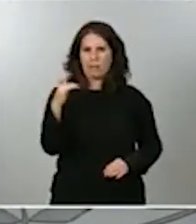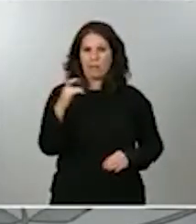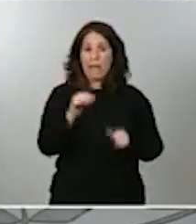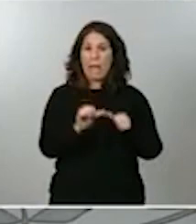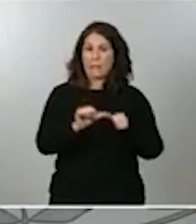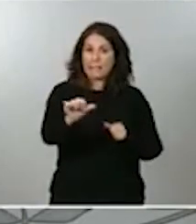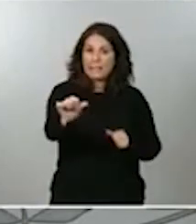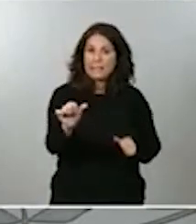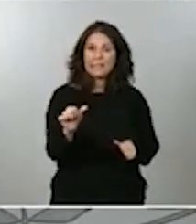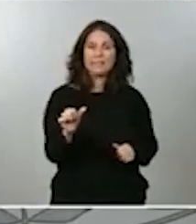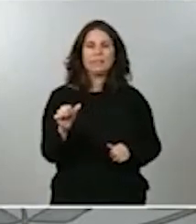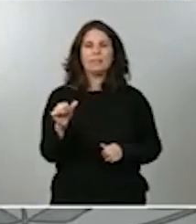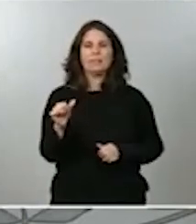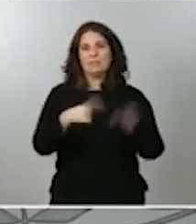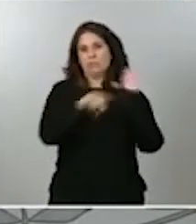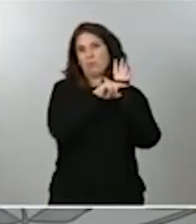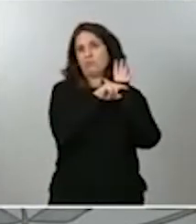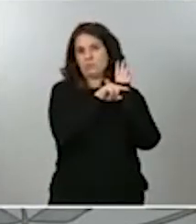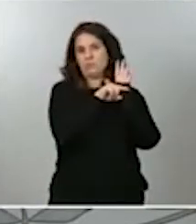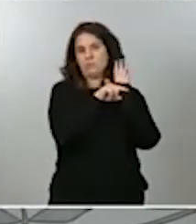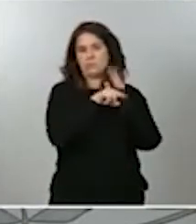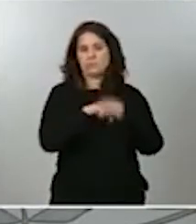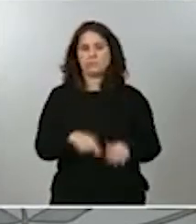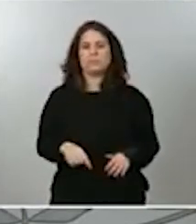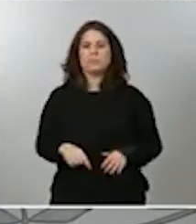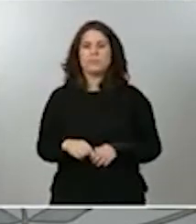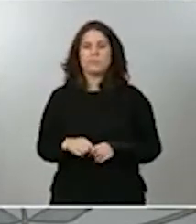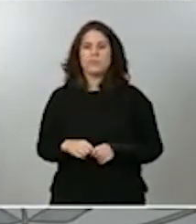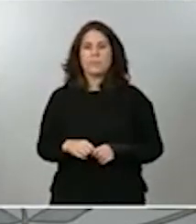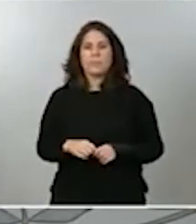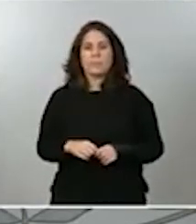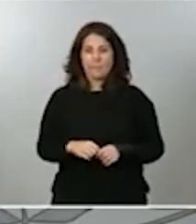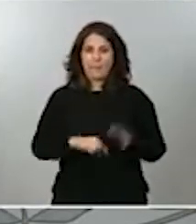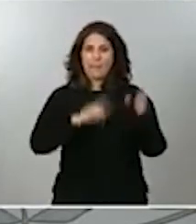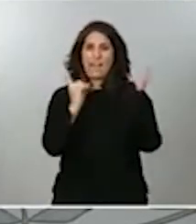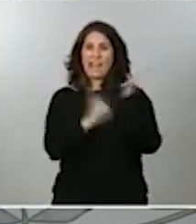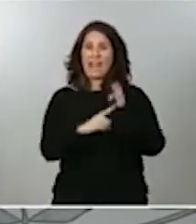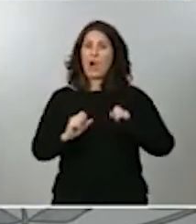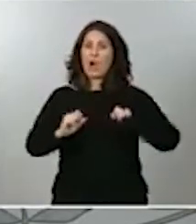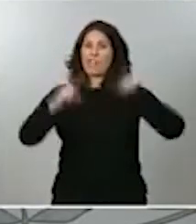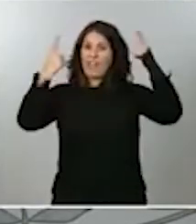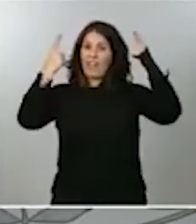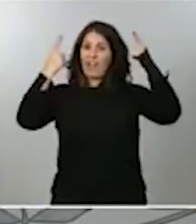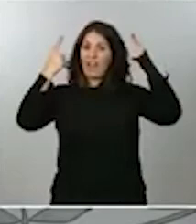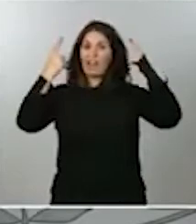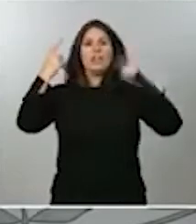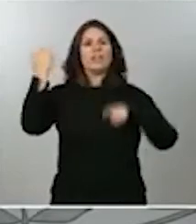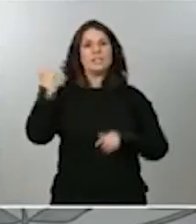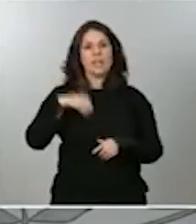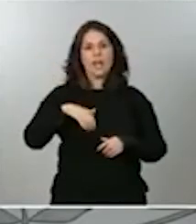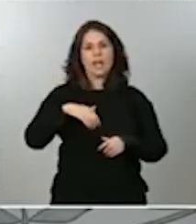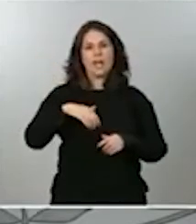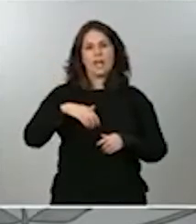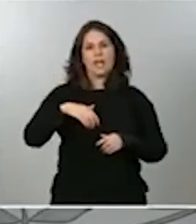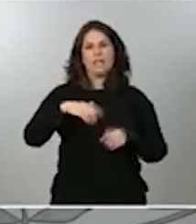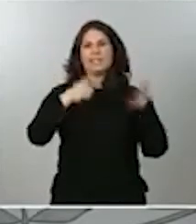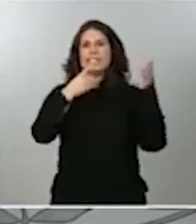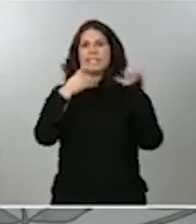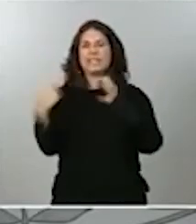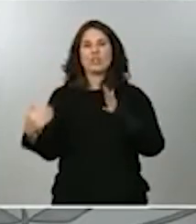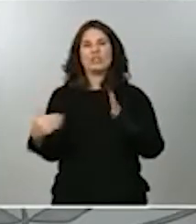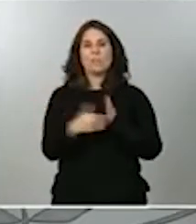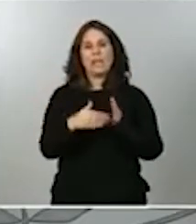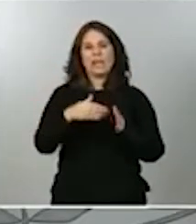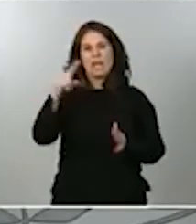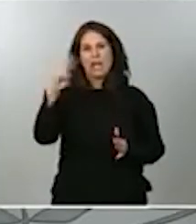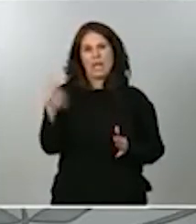en esta lista. Pues bien, a raíz de la entrada en vigor de esta ley disminuimos este umbral a 600.000 euros con